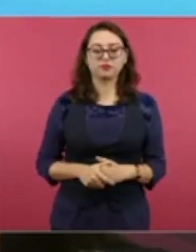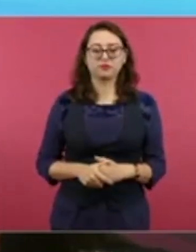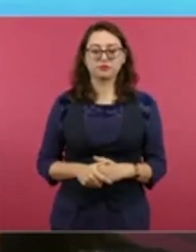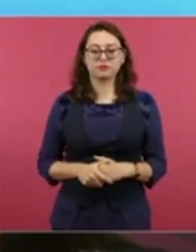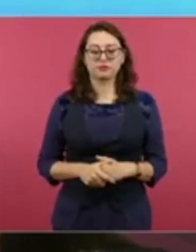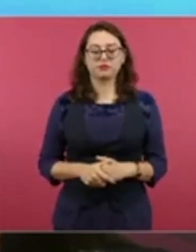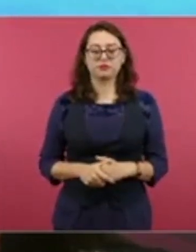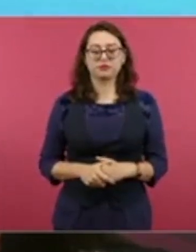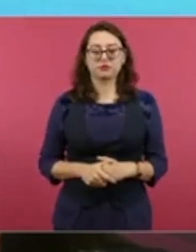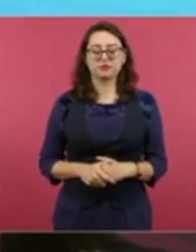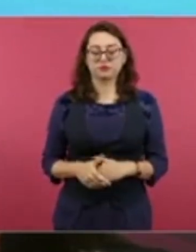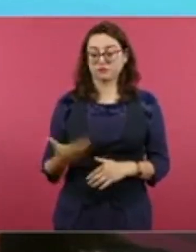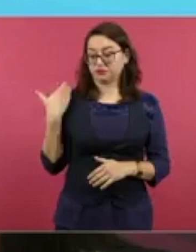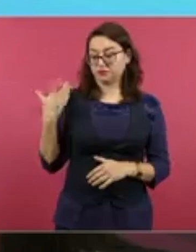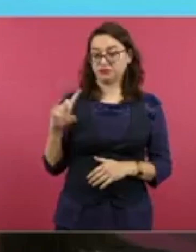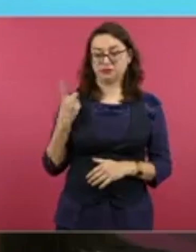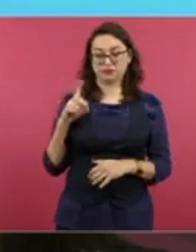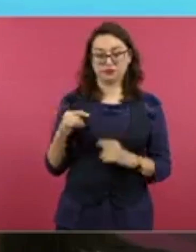diciembre lo inauguramos.